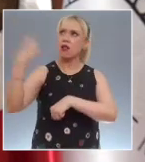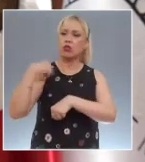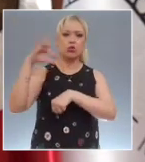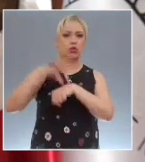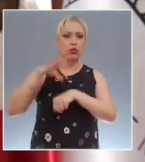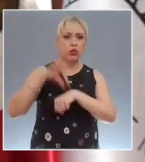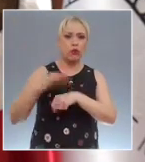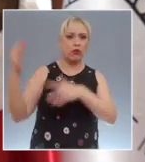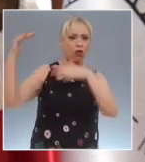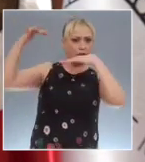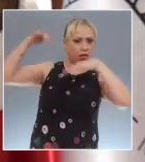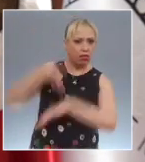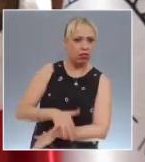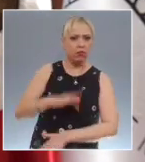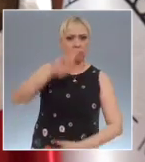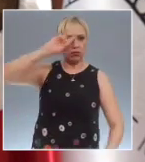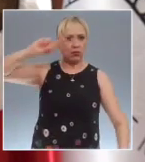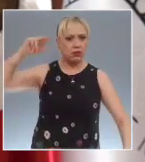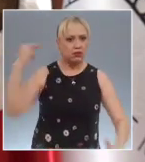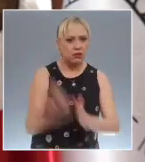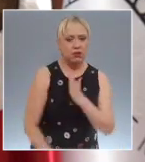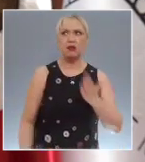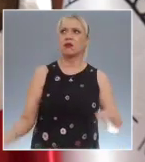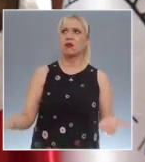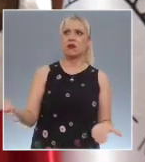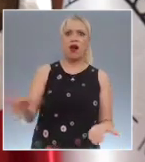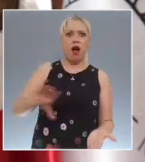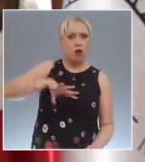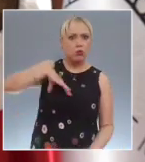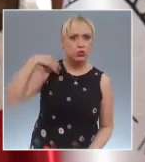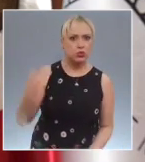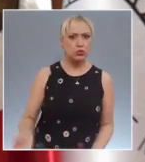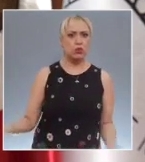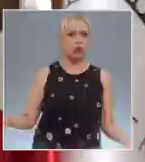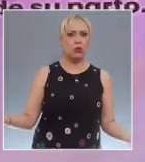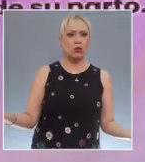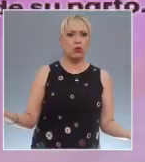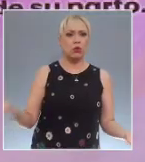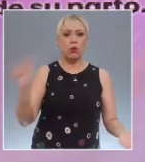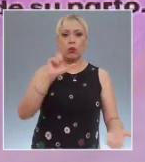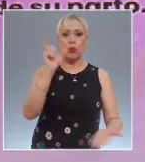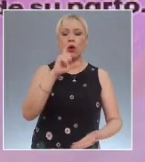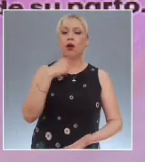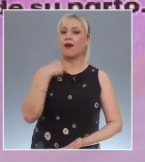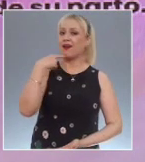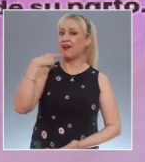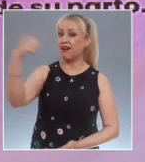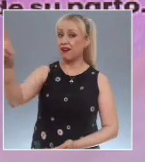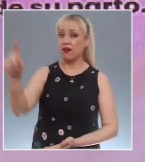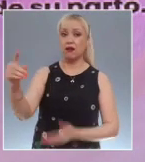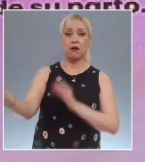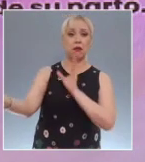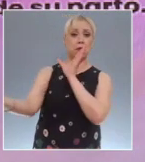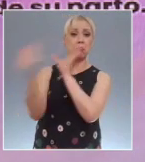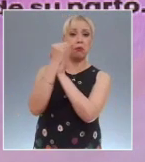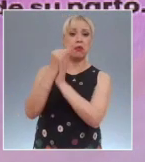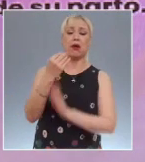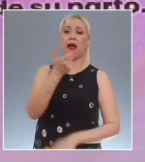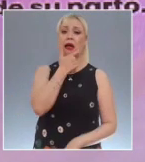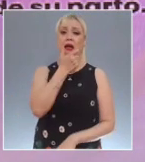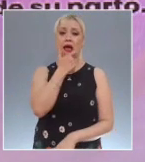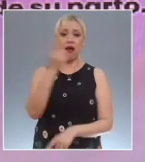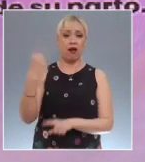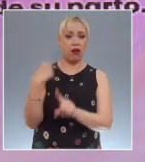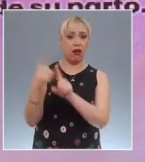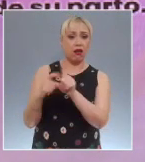instancias y son re-victimizadas cuando sus denuncias no son tomadas con seriedad. Esta recomendación solicita, entre otras cosas, que se